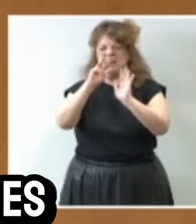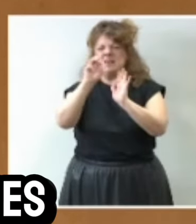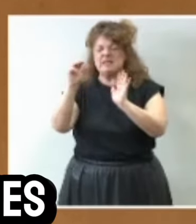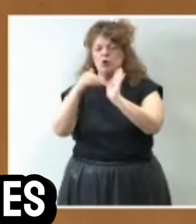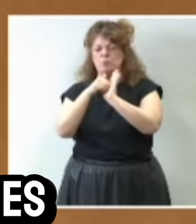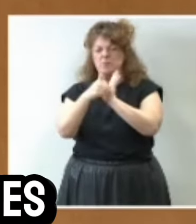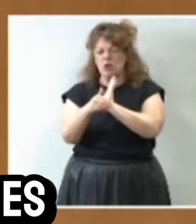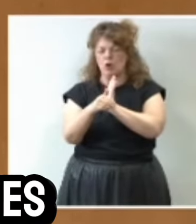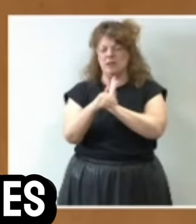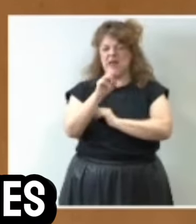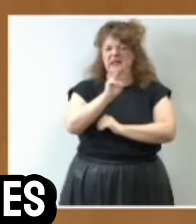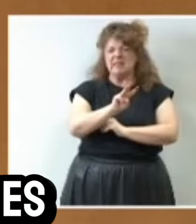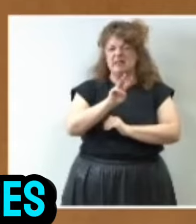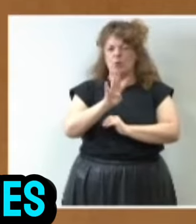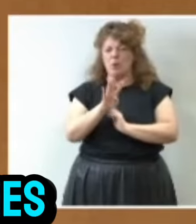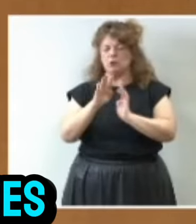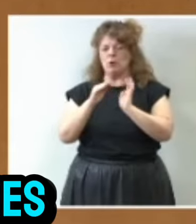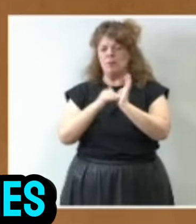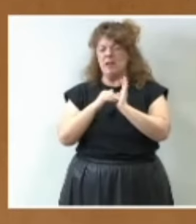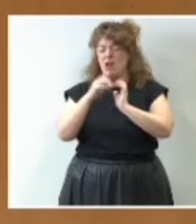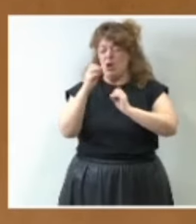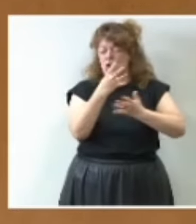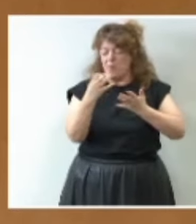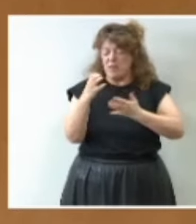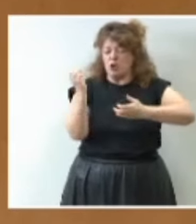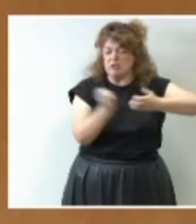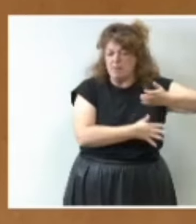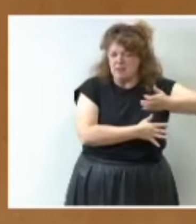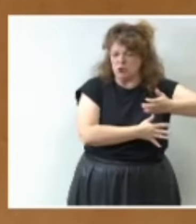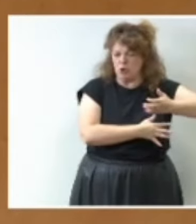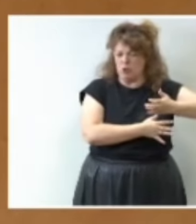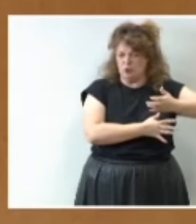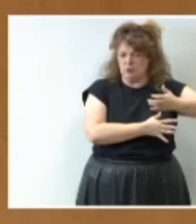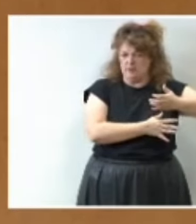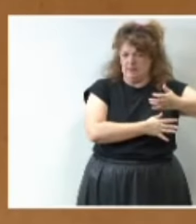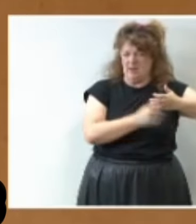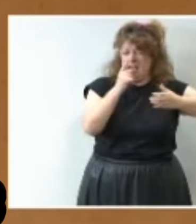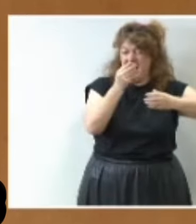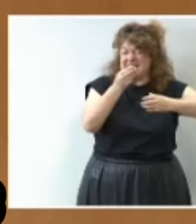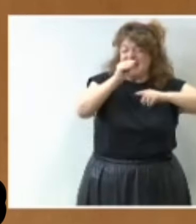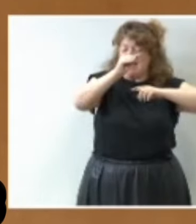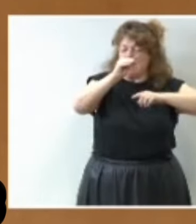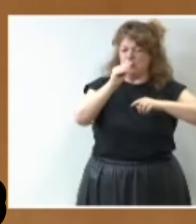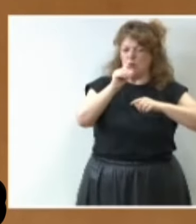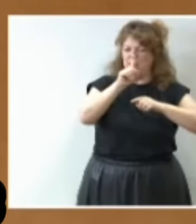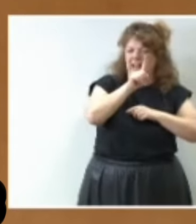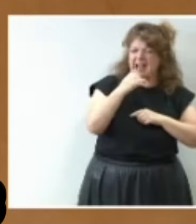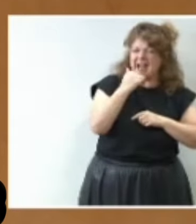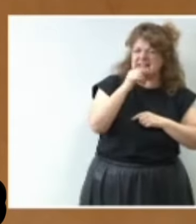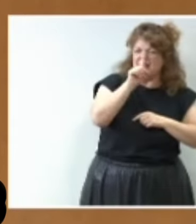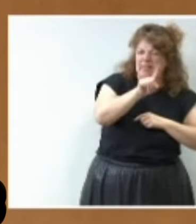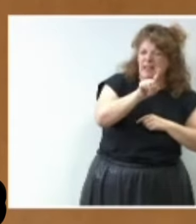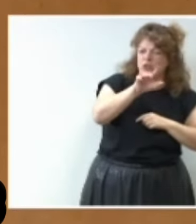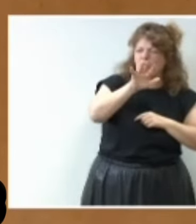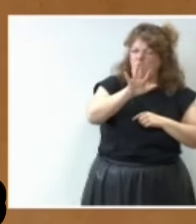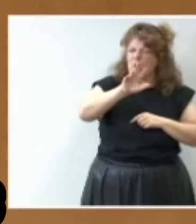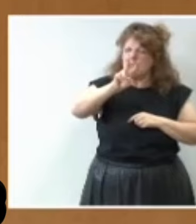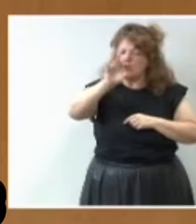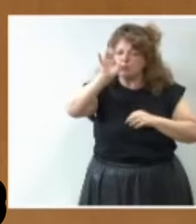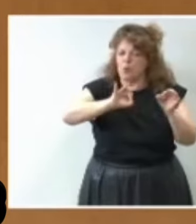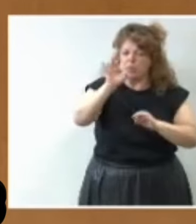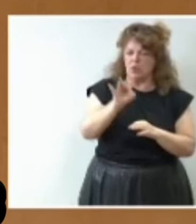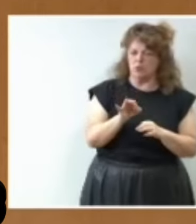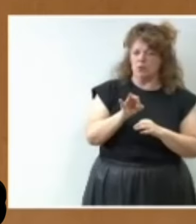34.900 de inversiones en este caso el incremento es aún mayor un 152%